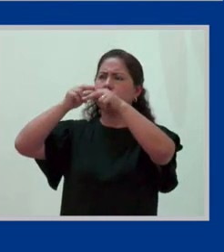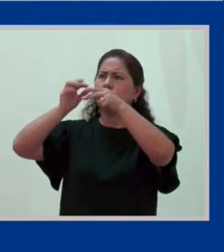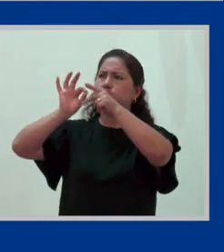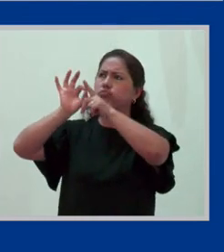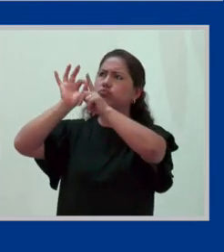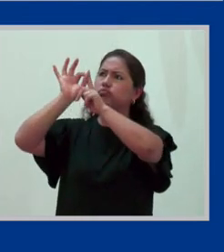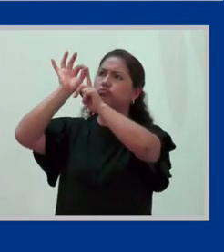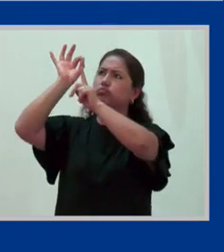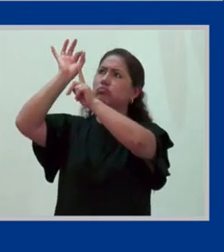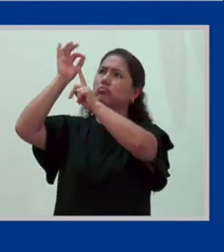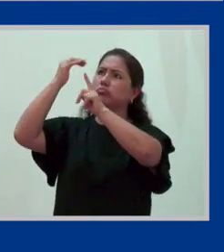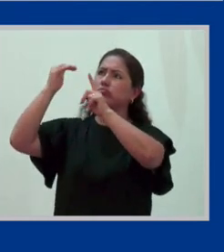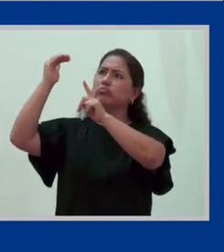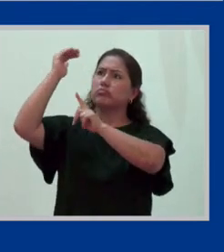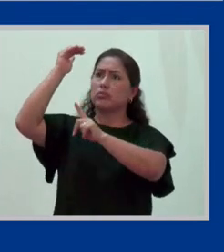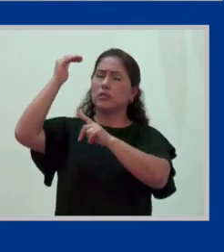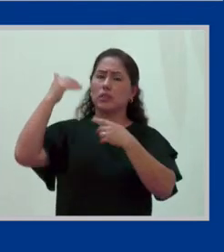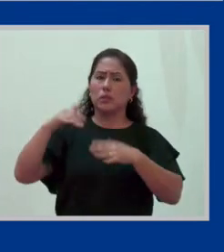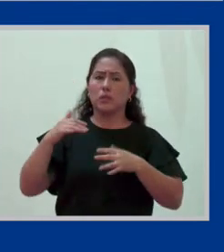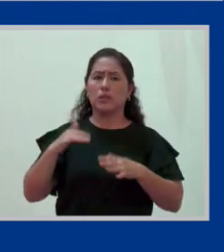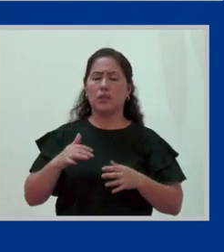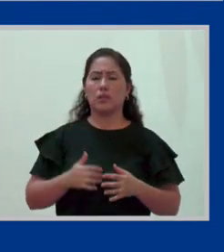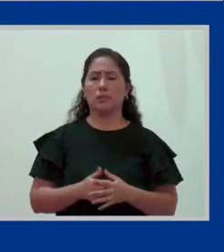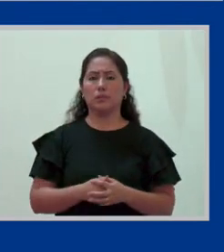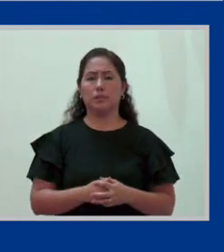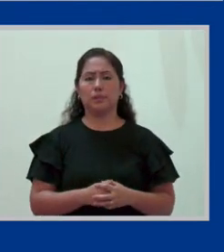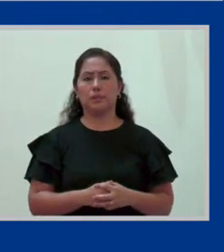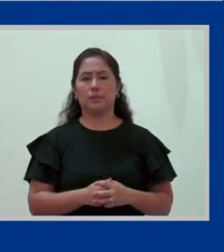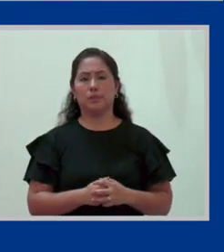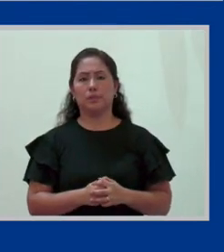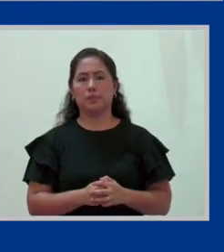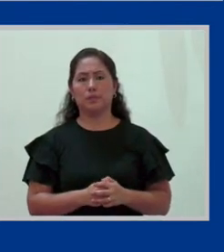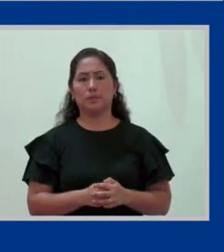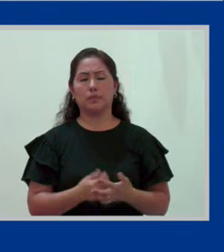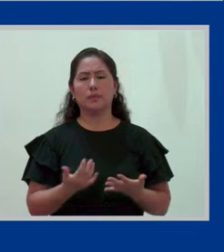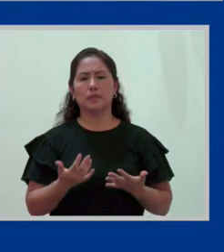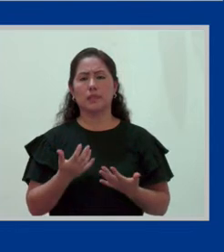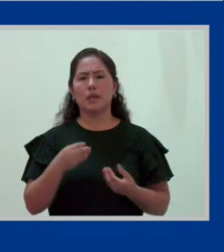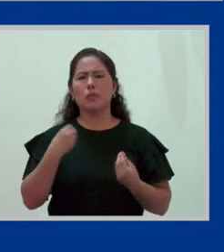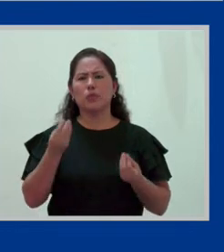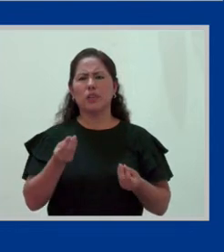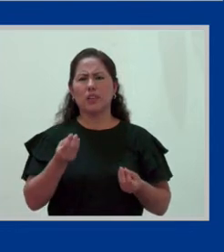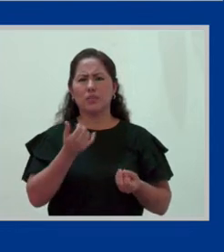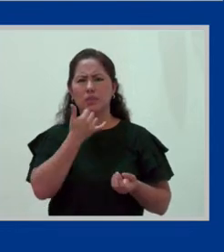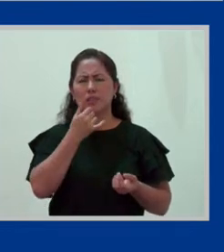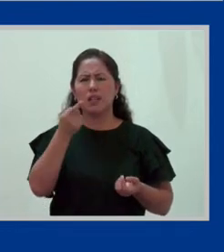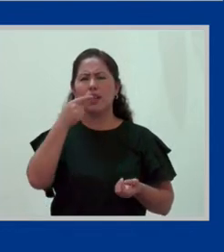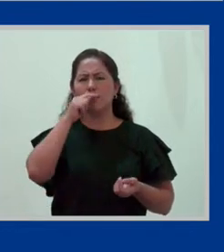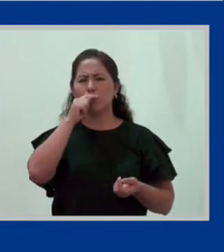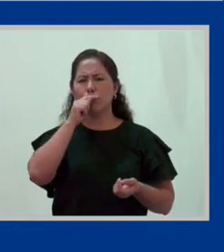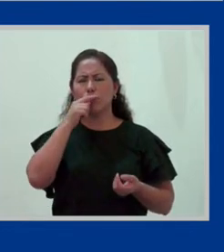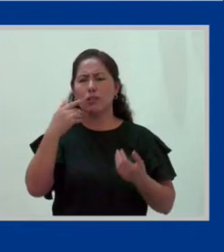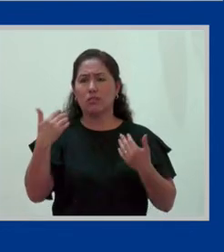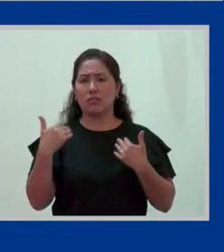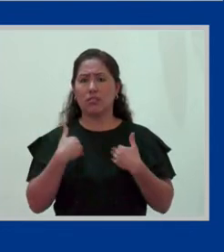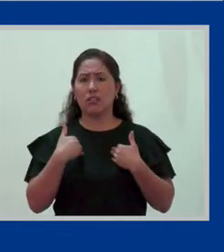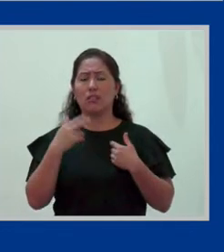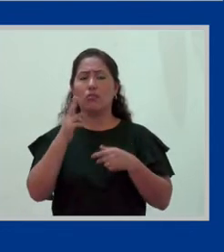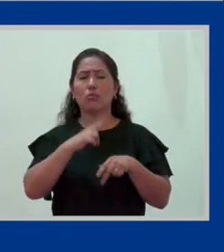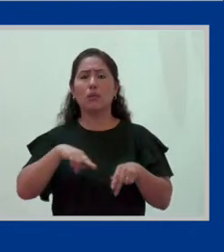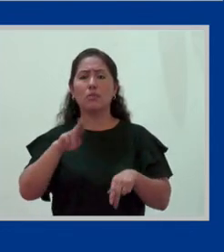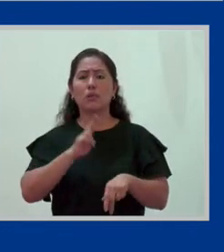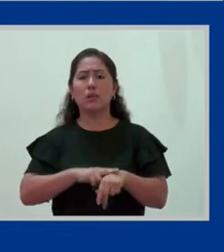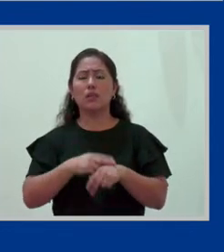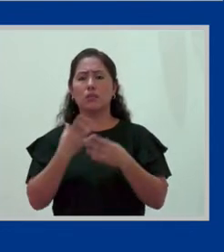asociado a lo que comentábamos hace unos momentos, porque fueron las mujeres que tienen normalmente,